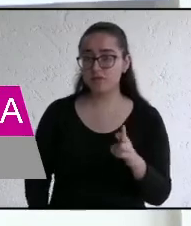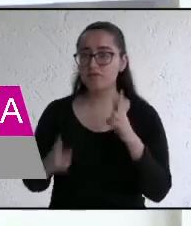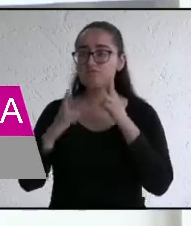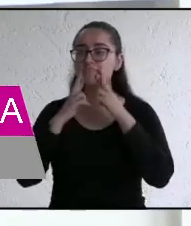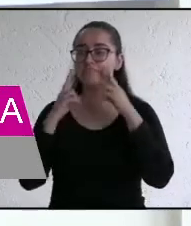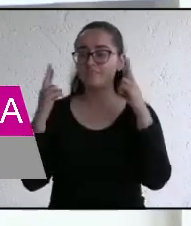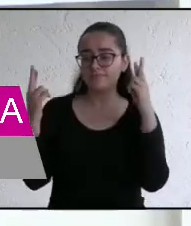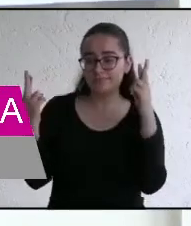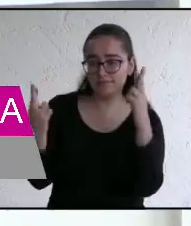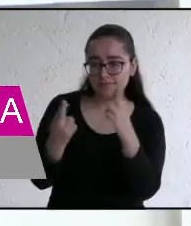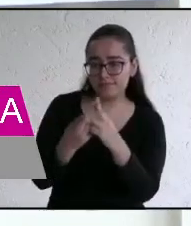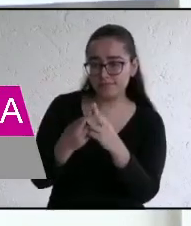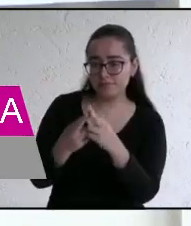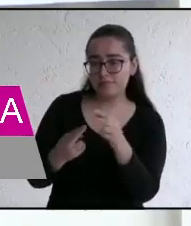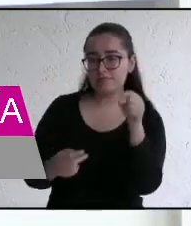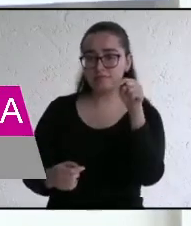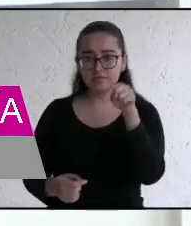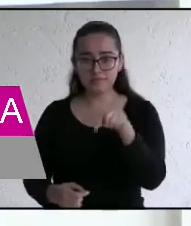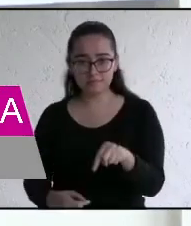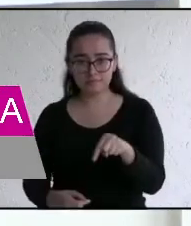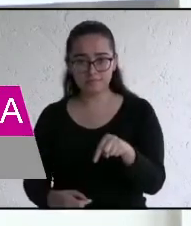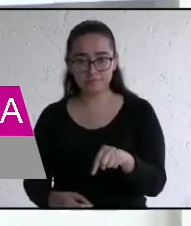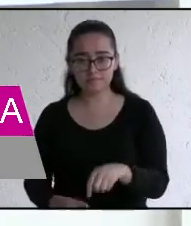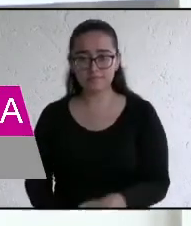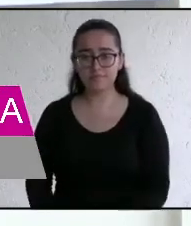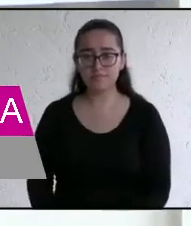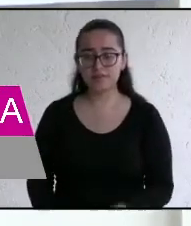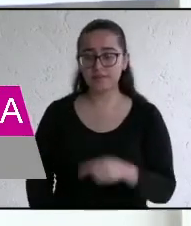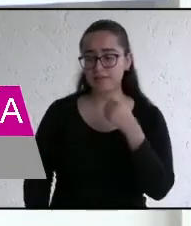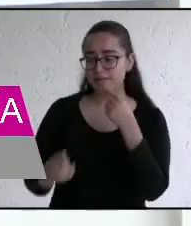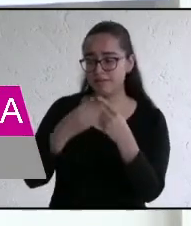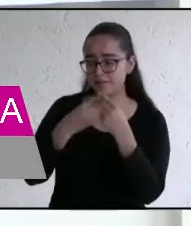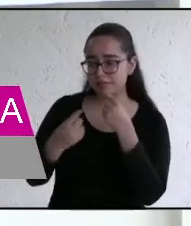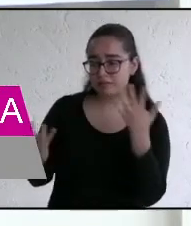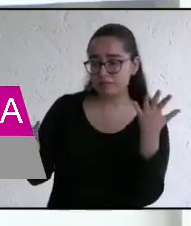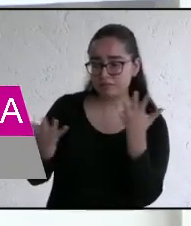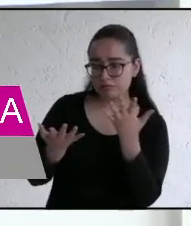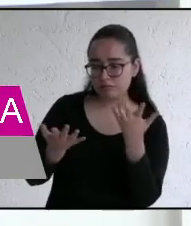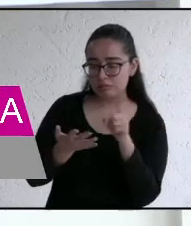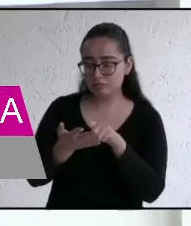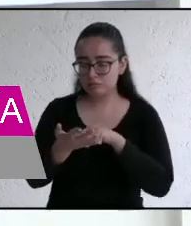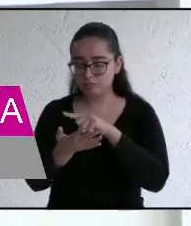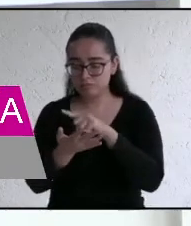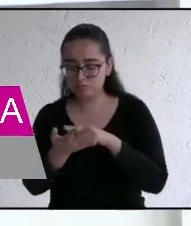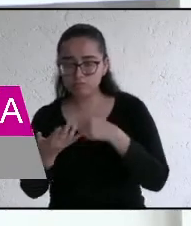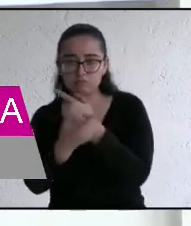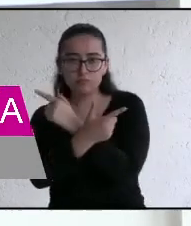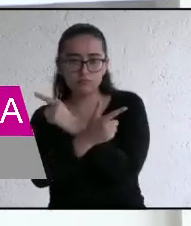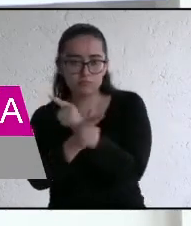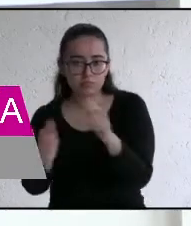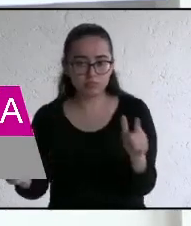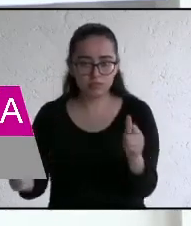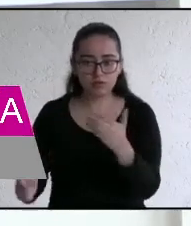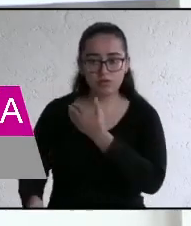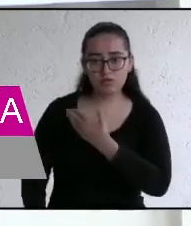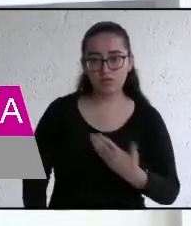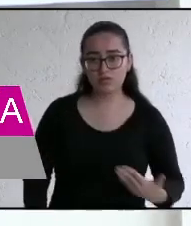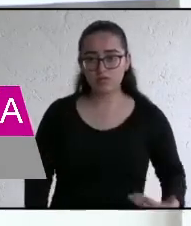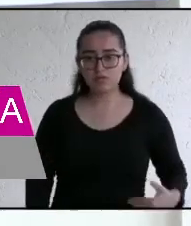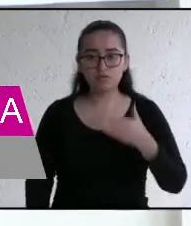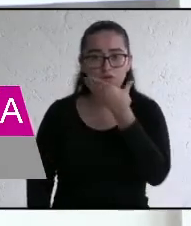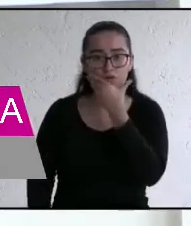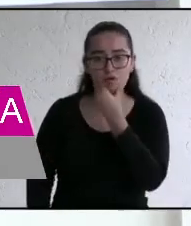reunidos en esta sede de debates para llevar a cabo este ejercicio democrático entre candidatos y